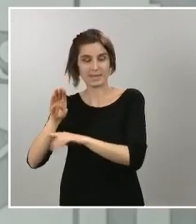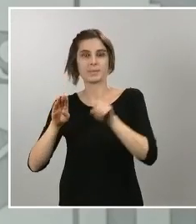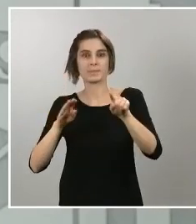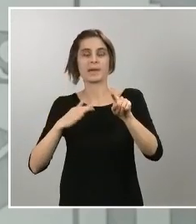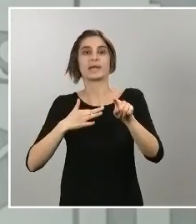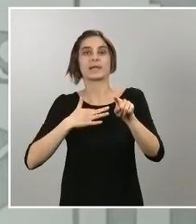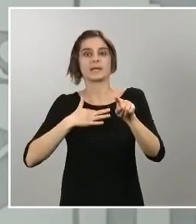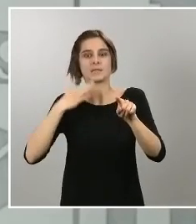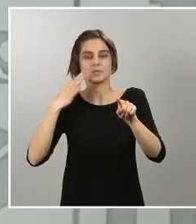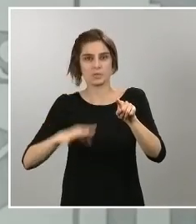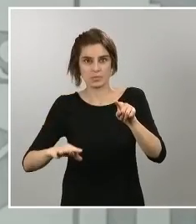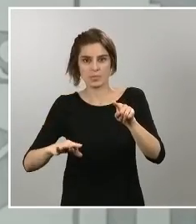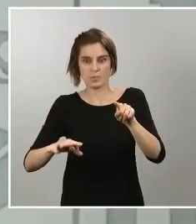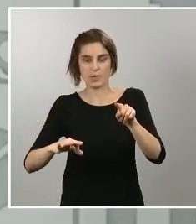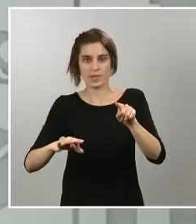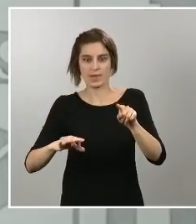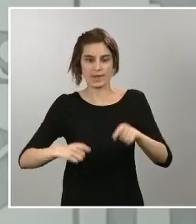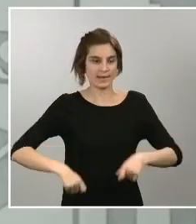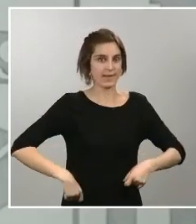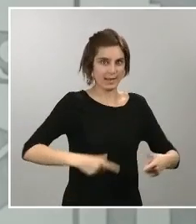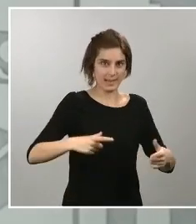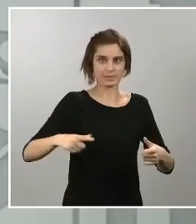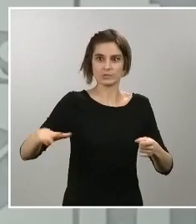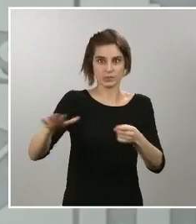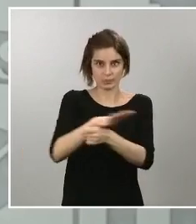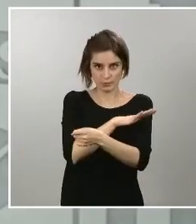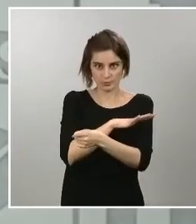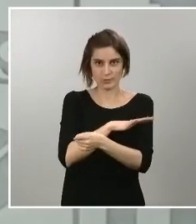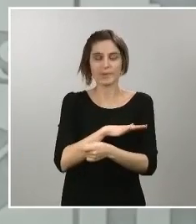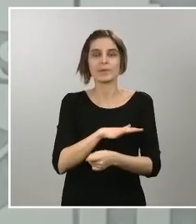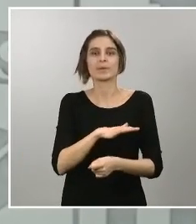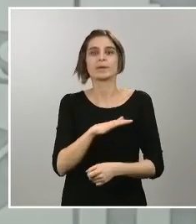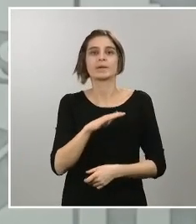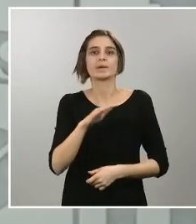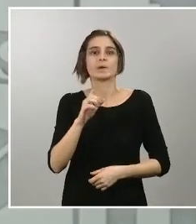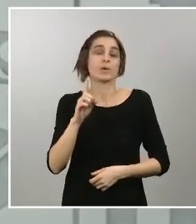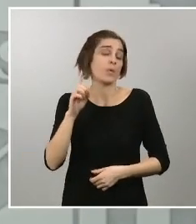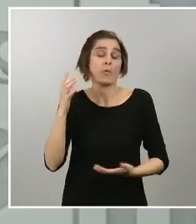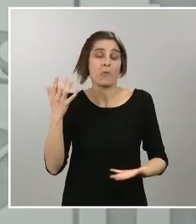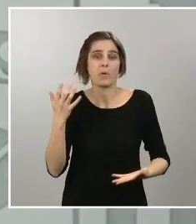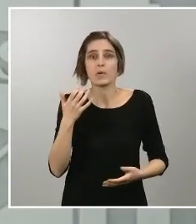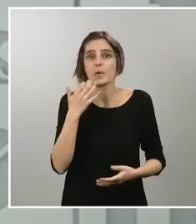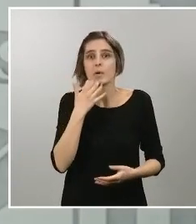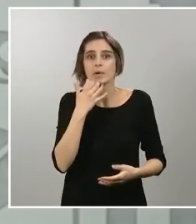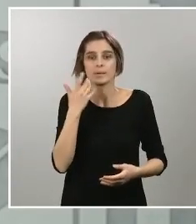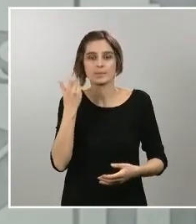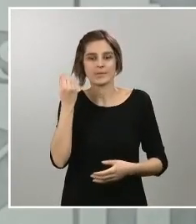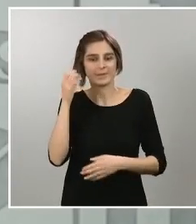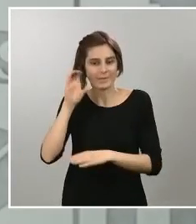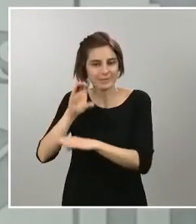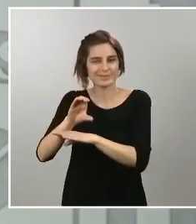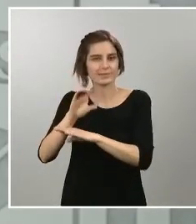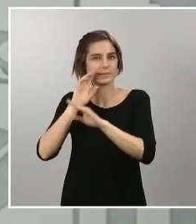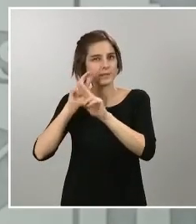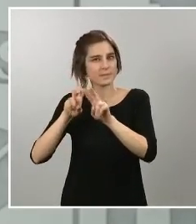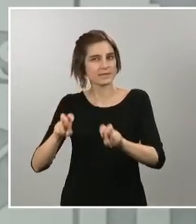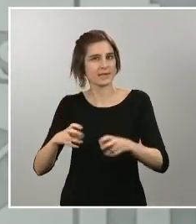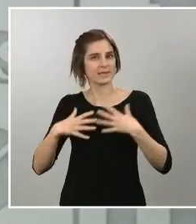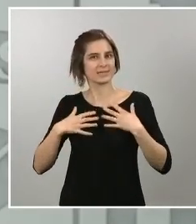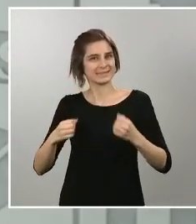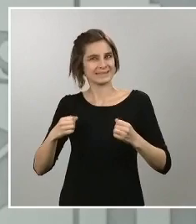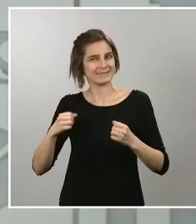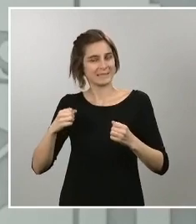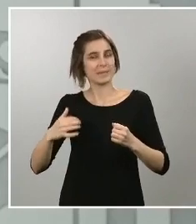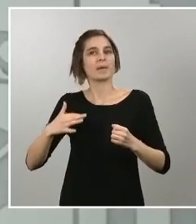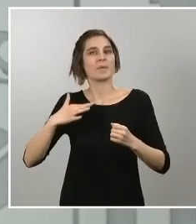sus compromisos de gasto o el dinero invertido en investigación sanitaria para encontrar una solución a la